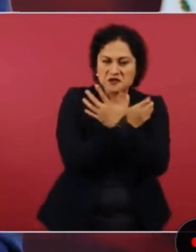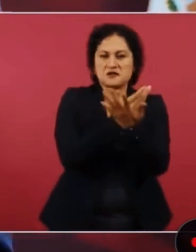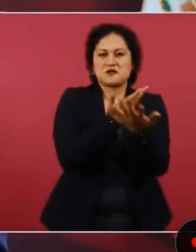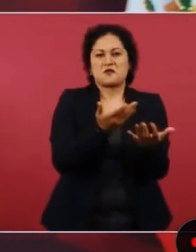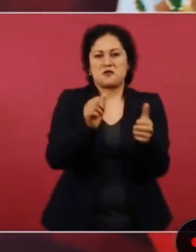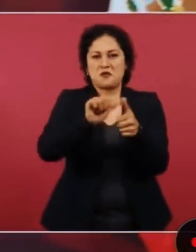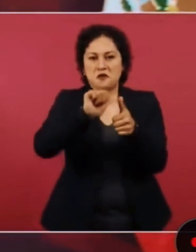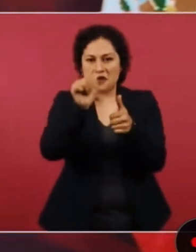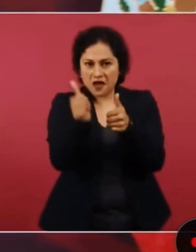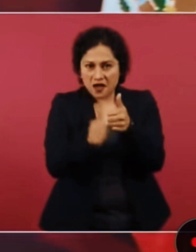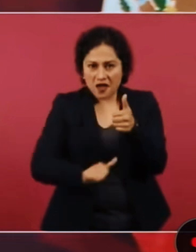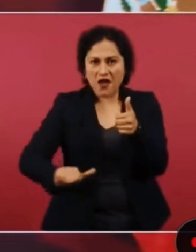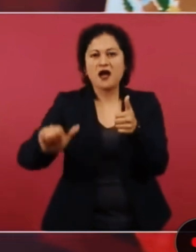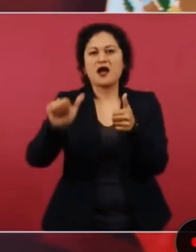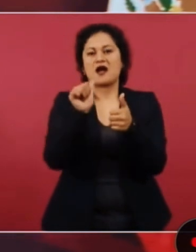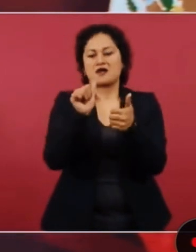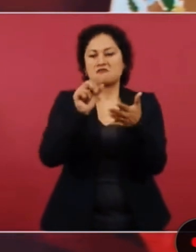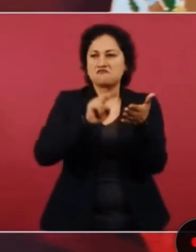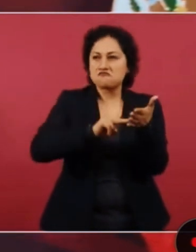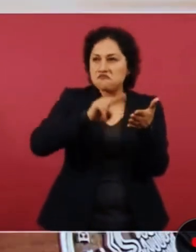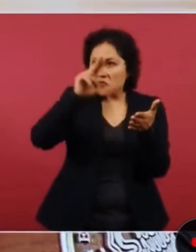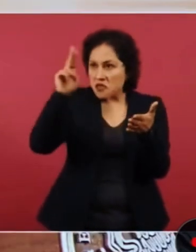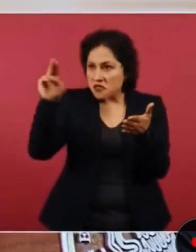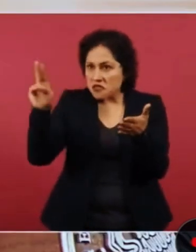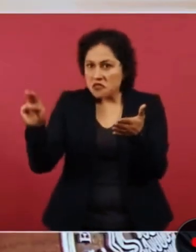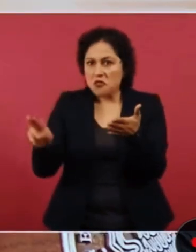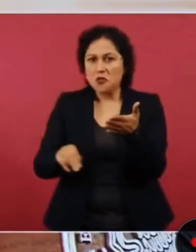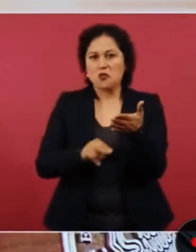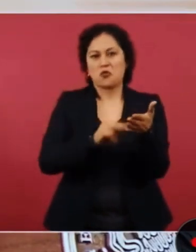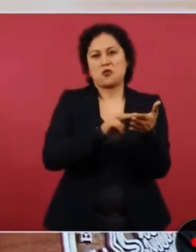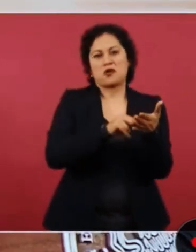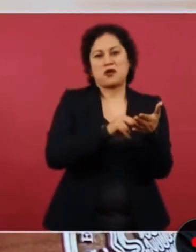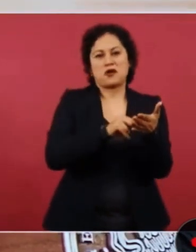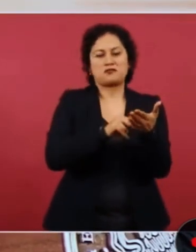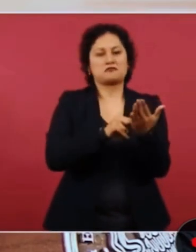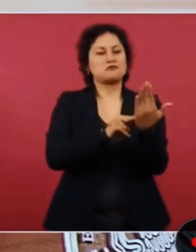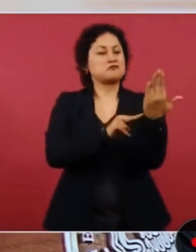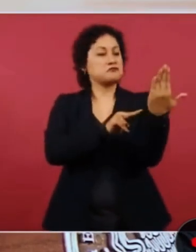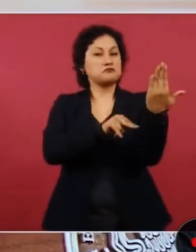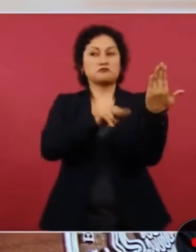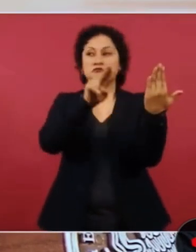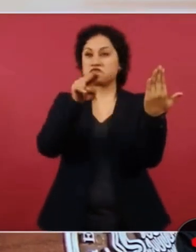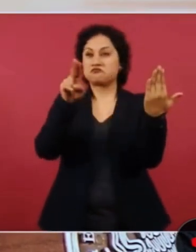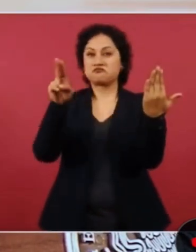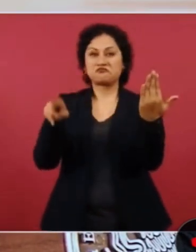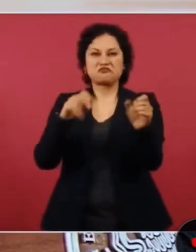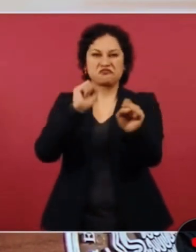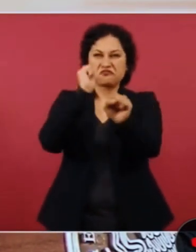arte, a la pintura, caballete, a la escultura.